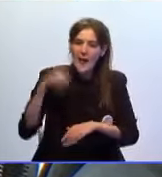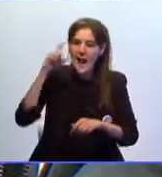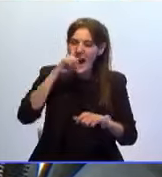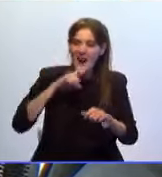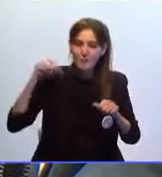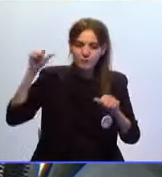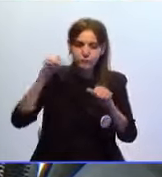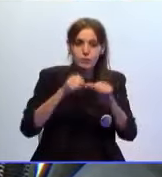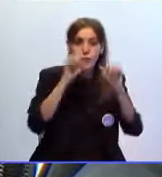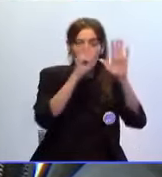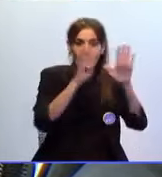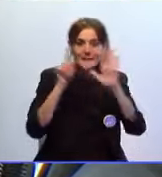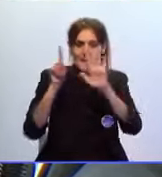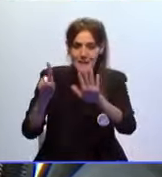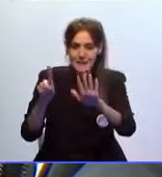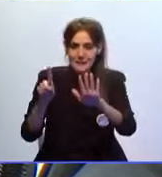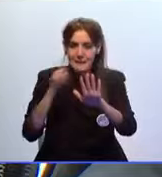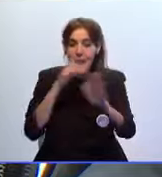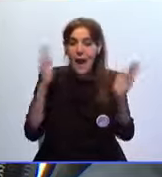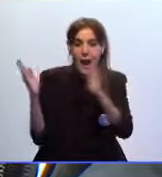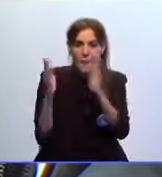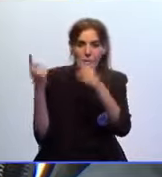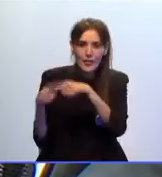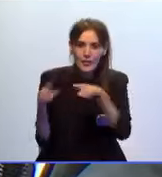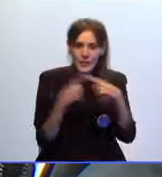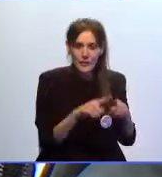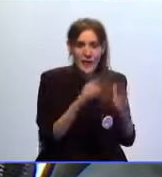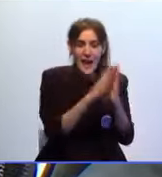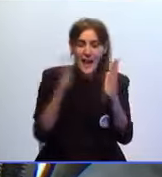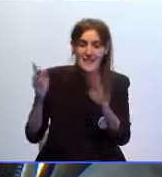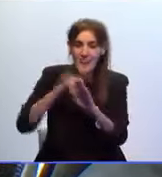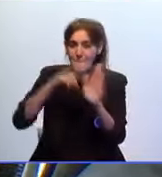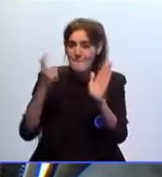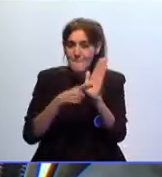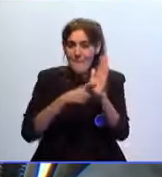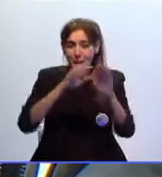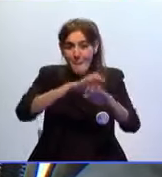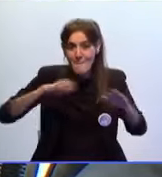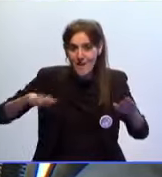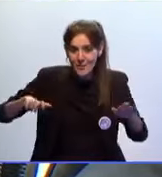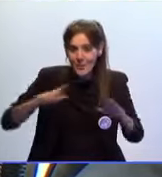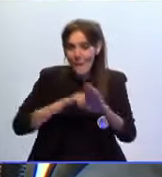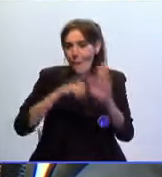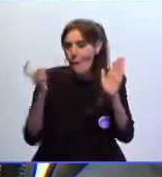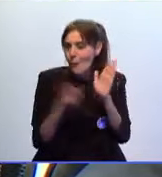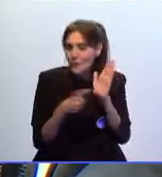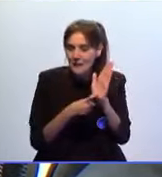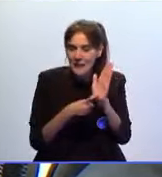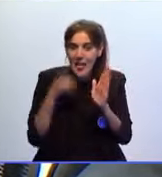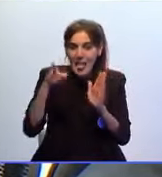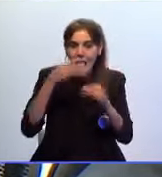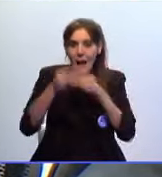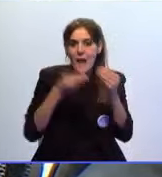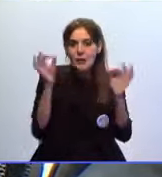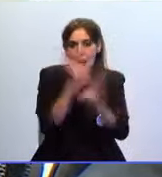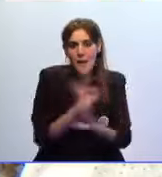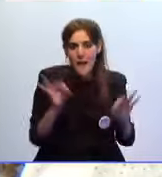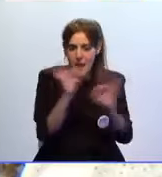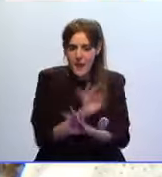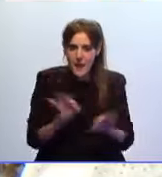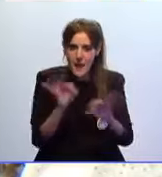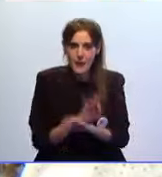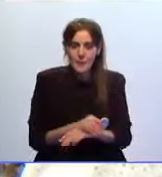96, en diferentes periodos. En esas mayorías absolutas no ha hecho absolutamente nada.